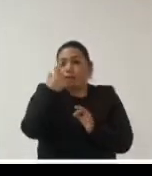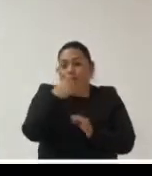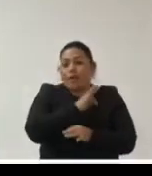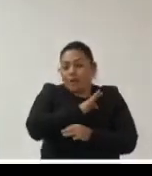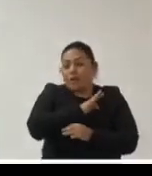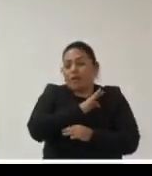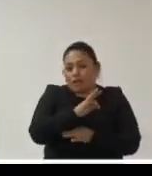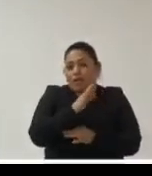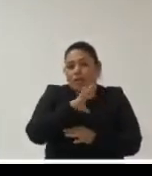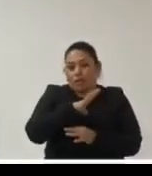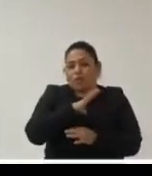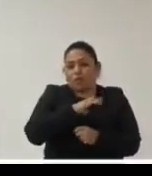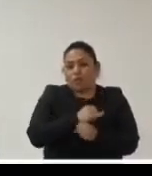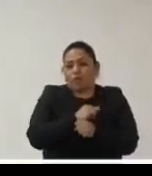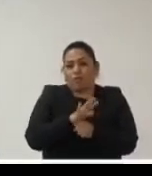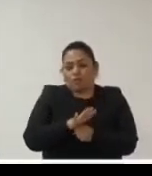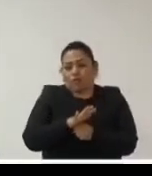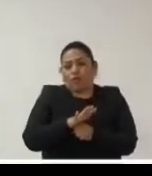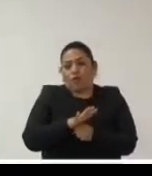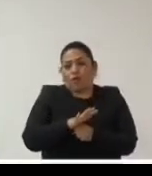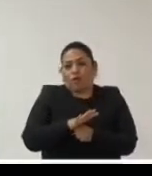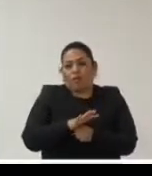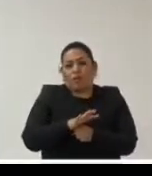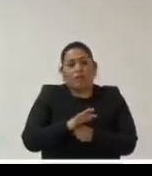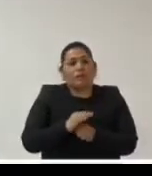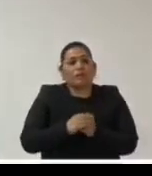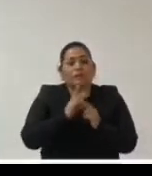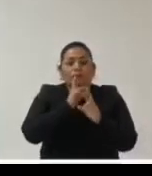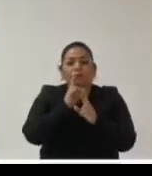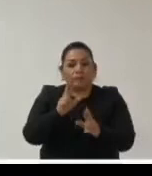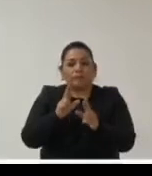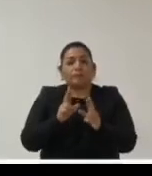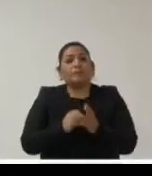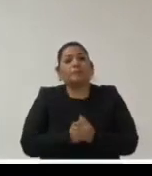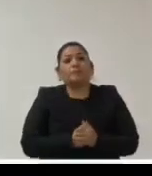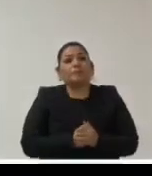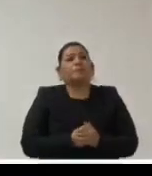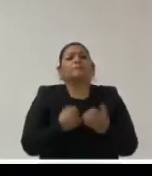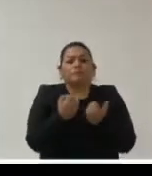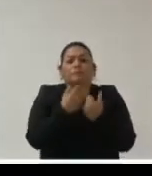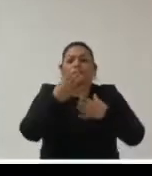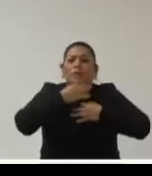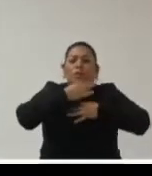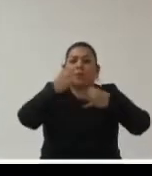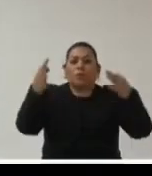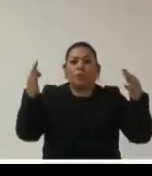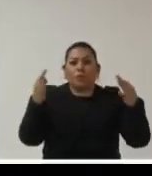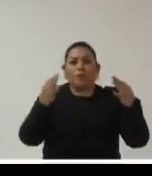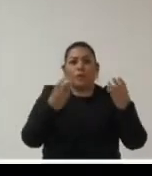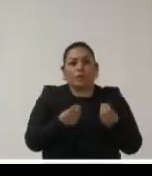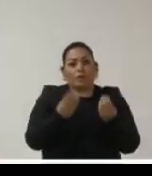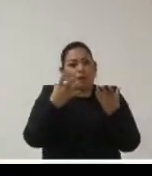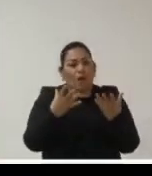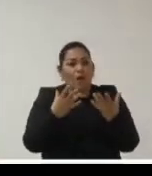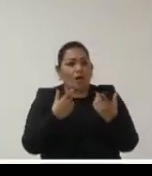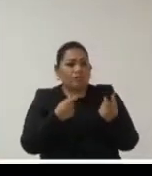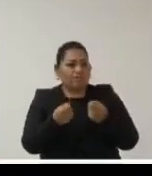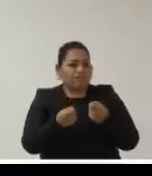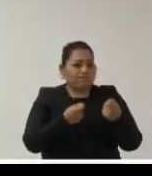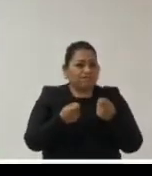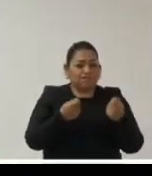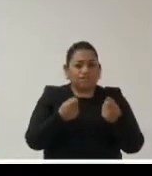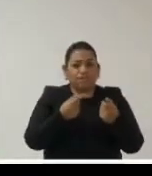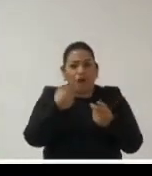tener información adecuada en el tiempo preciso hemos también difundido y hemos hecho muchas actividades de promoción y